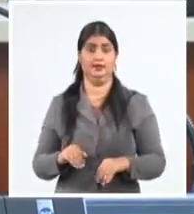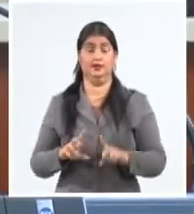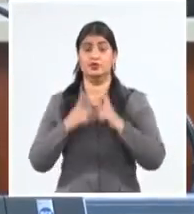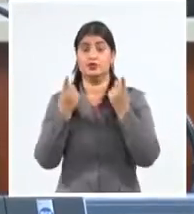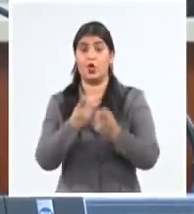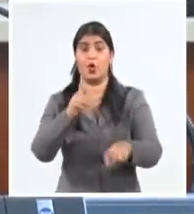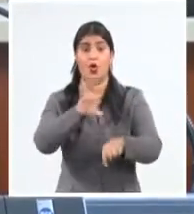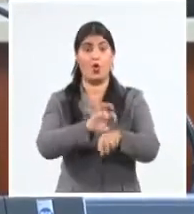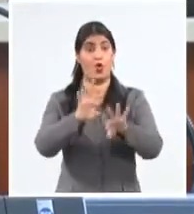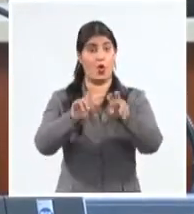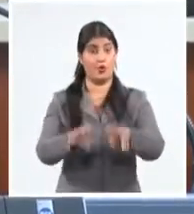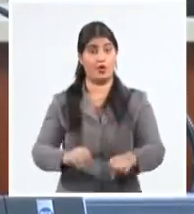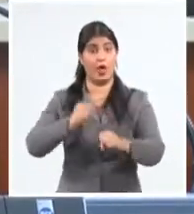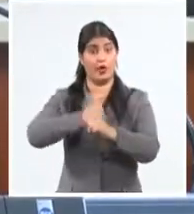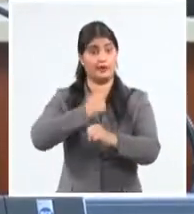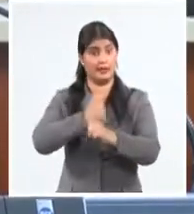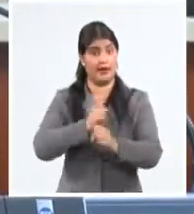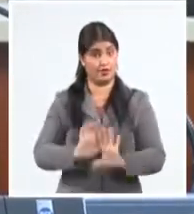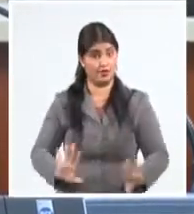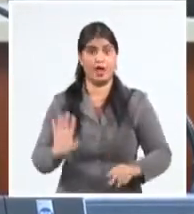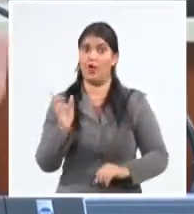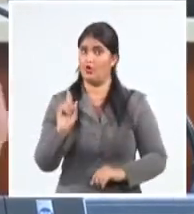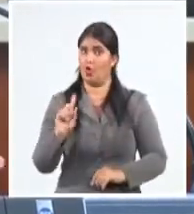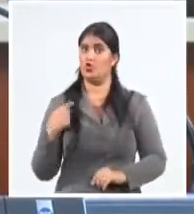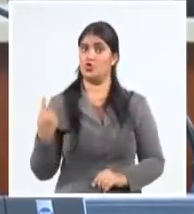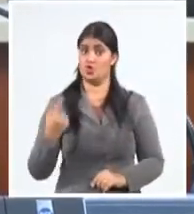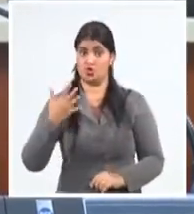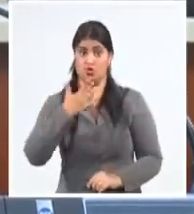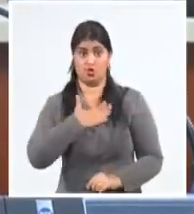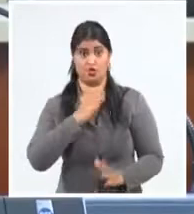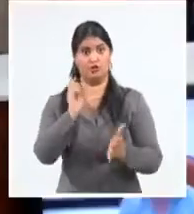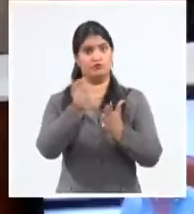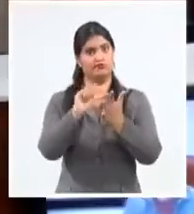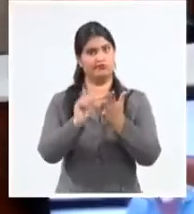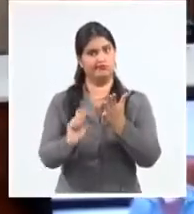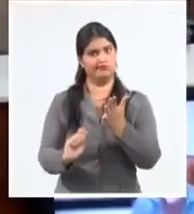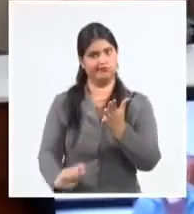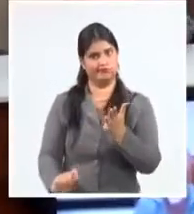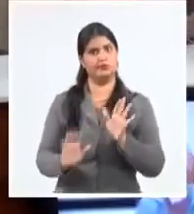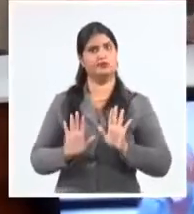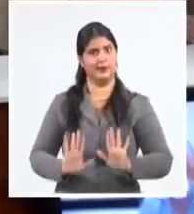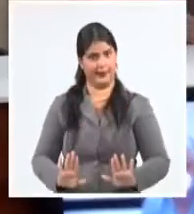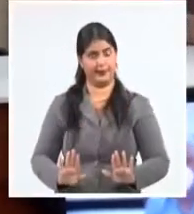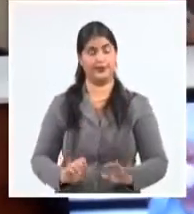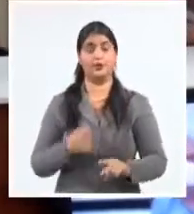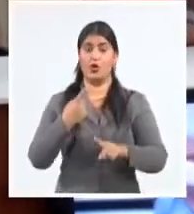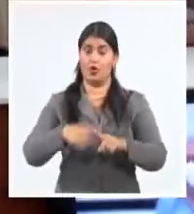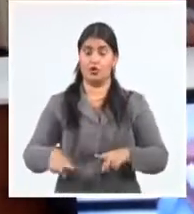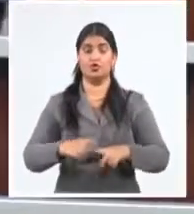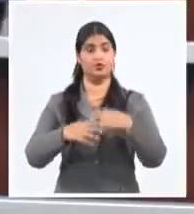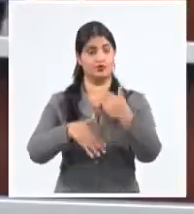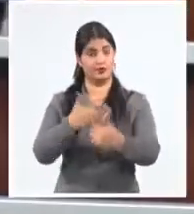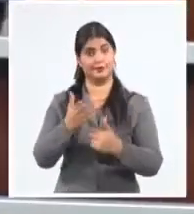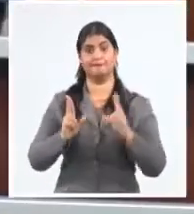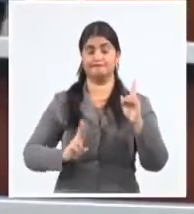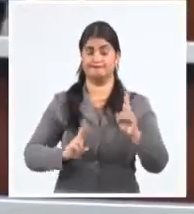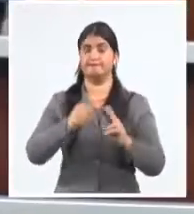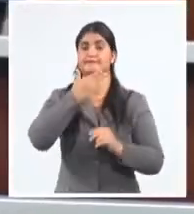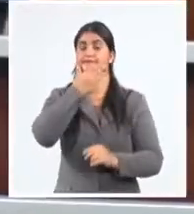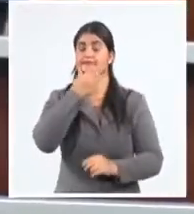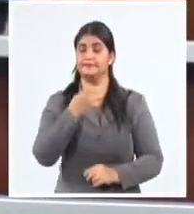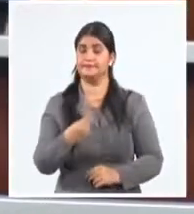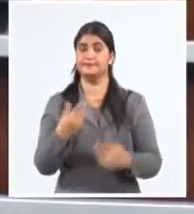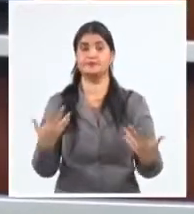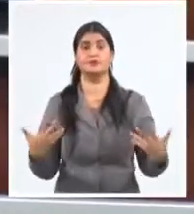sí, dar el salto de cara a los clientes, pero dar el salto también a lo interno en el banco. Otro de los reclamos en los que coincidieron estos jóvenes está